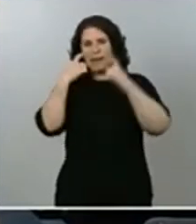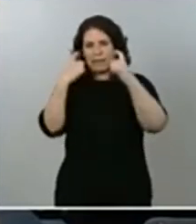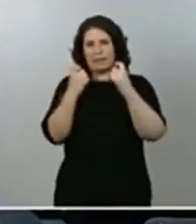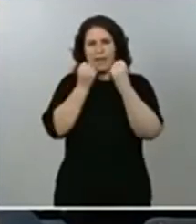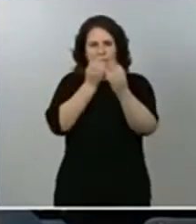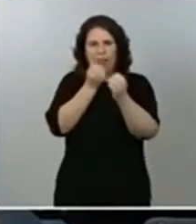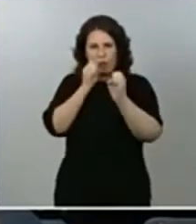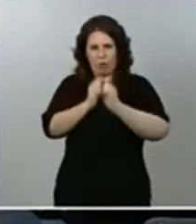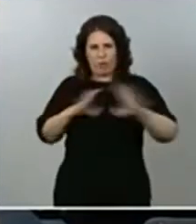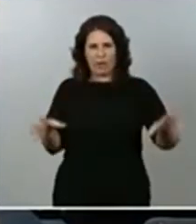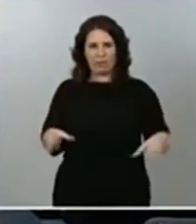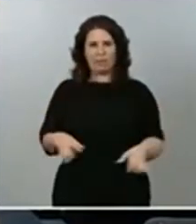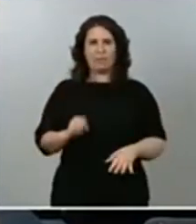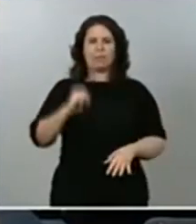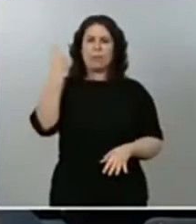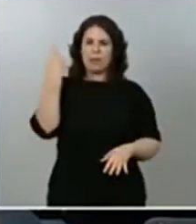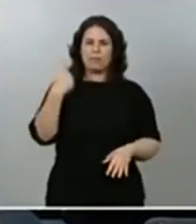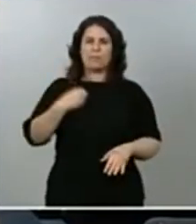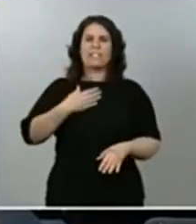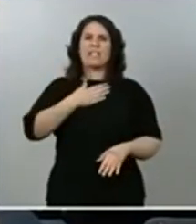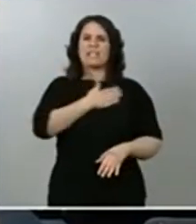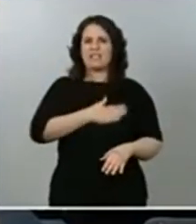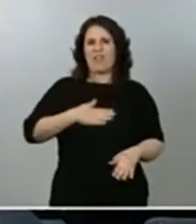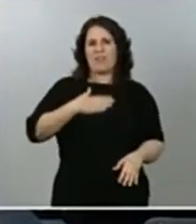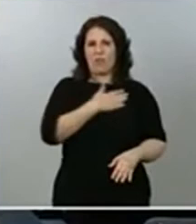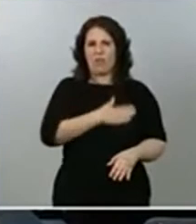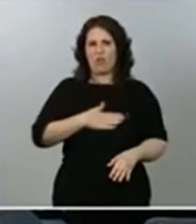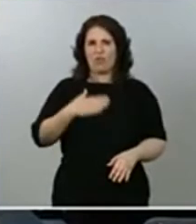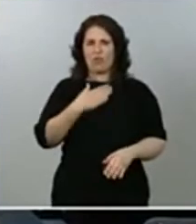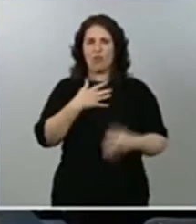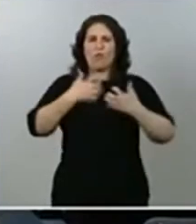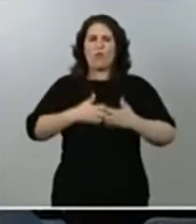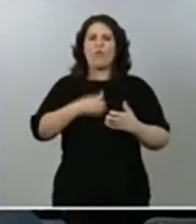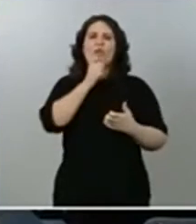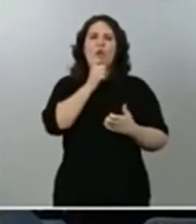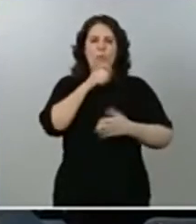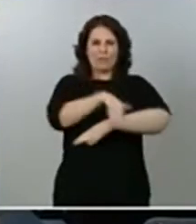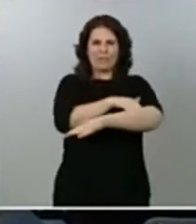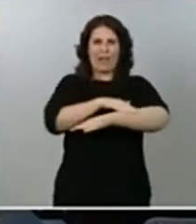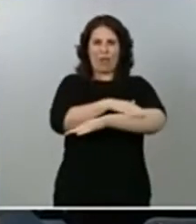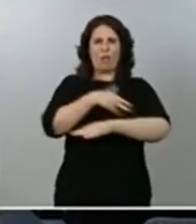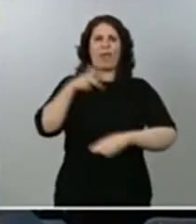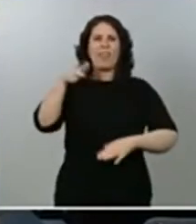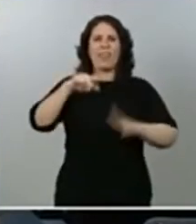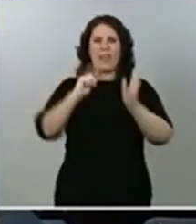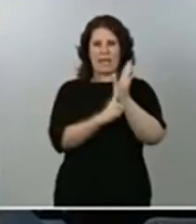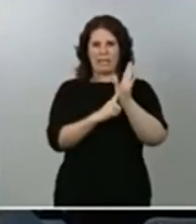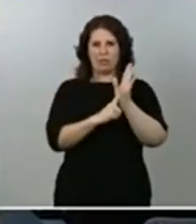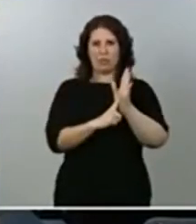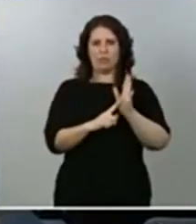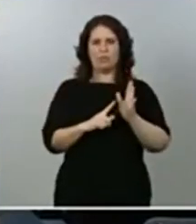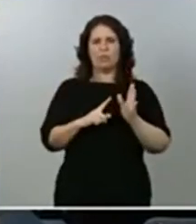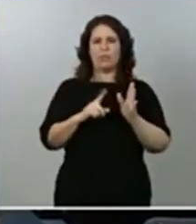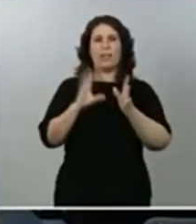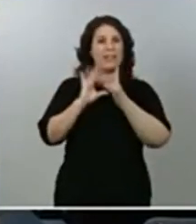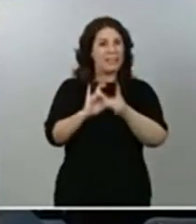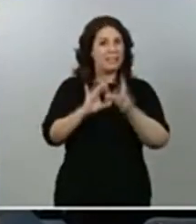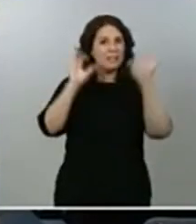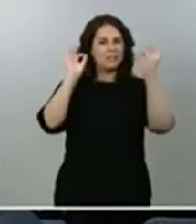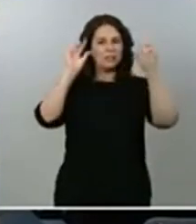la satisfacción por el funcionamiento del Estado de Derecho en relación con el comportamiento de la prensa o en relación con el